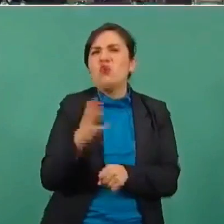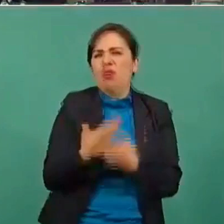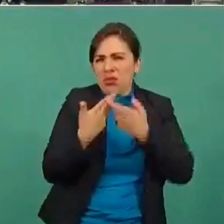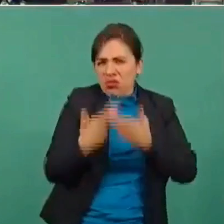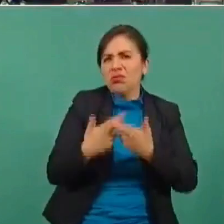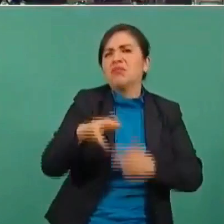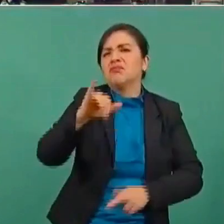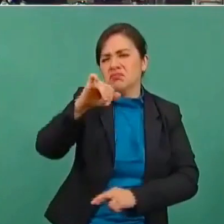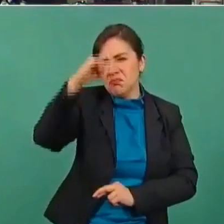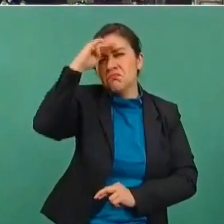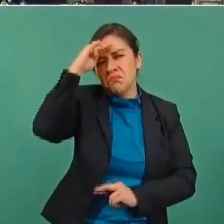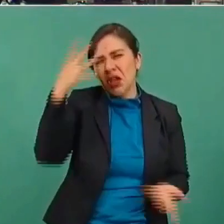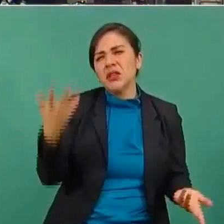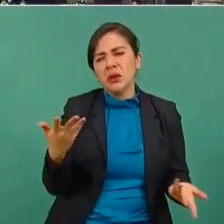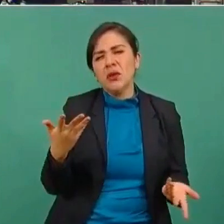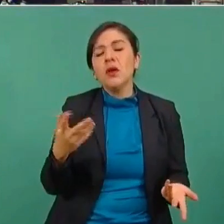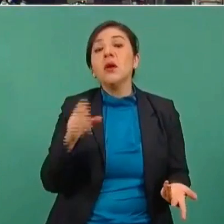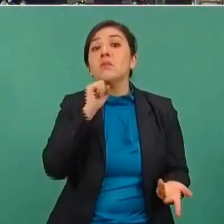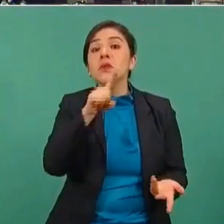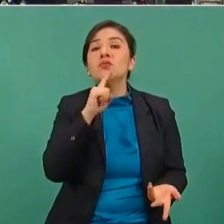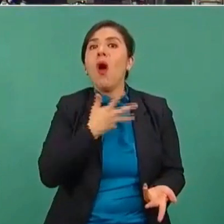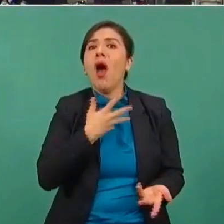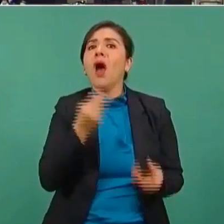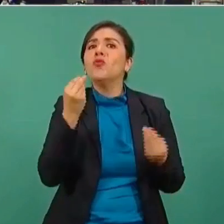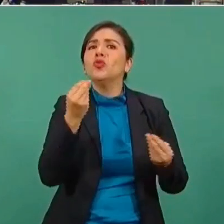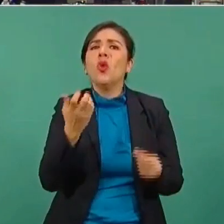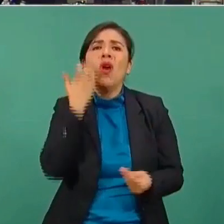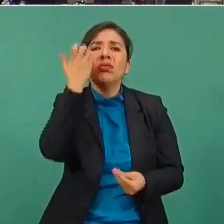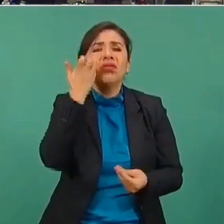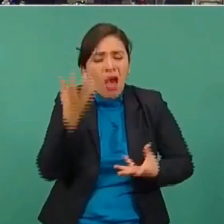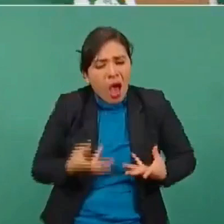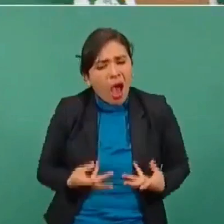porque también hay mucho desperdicio de agua